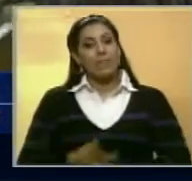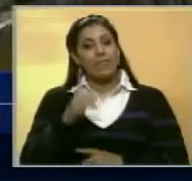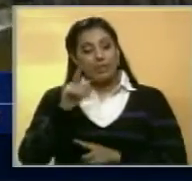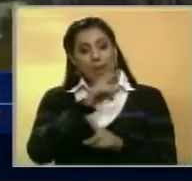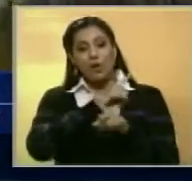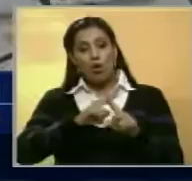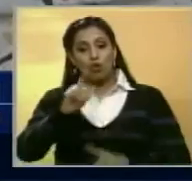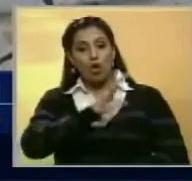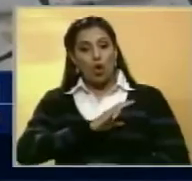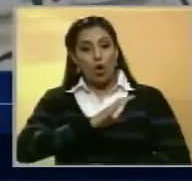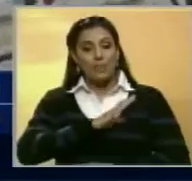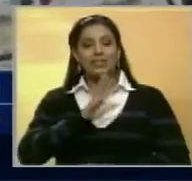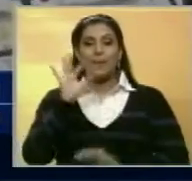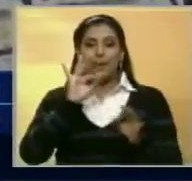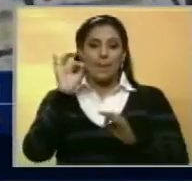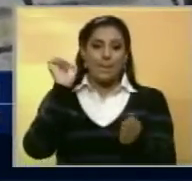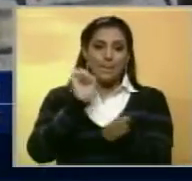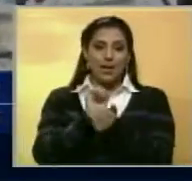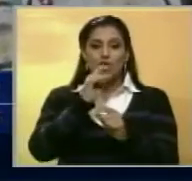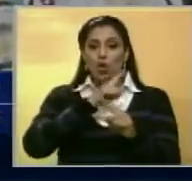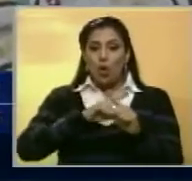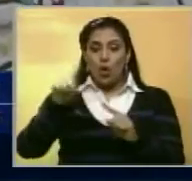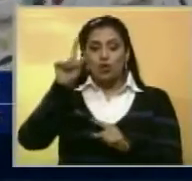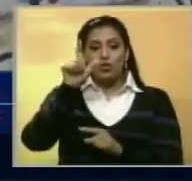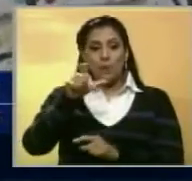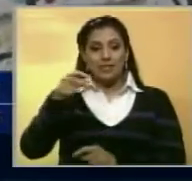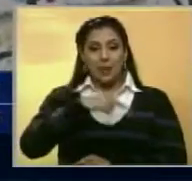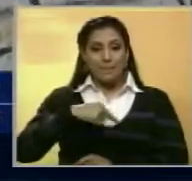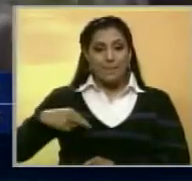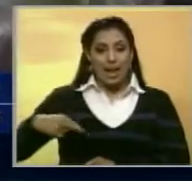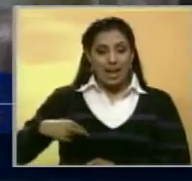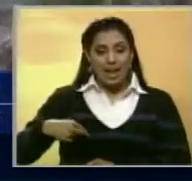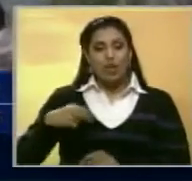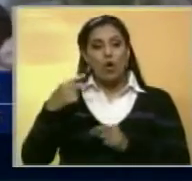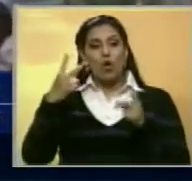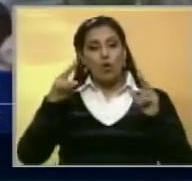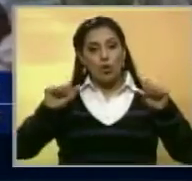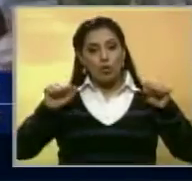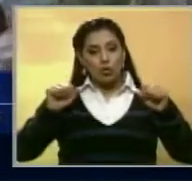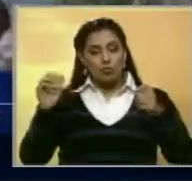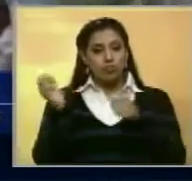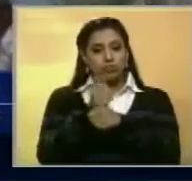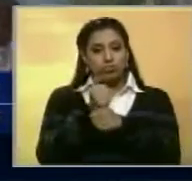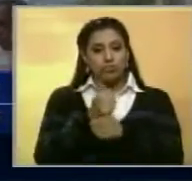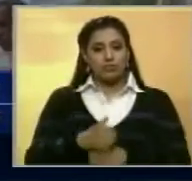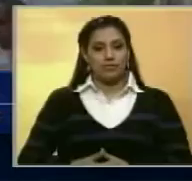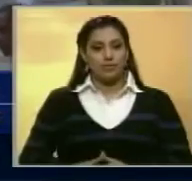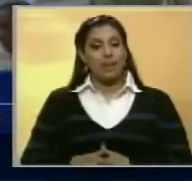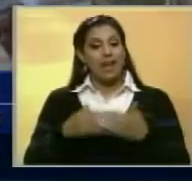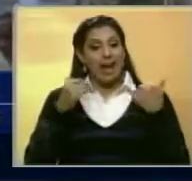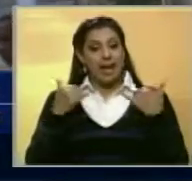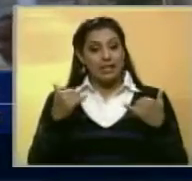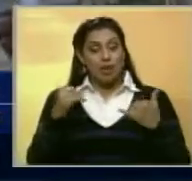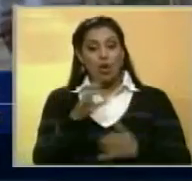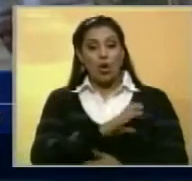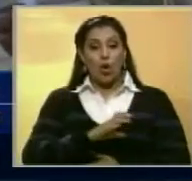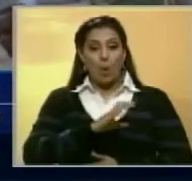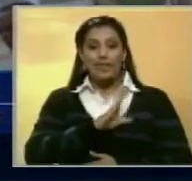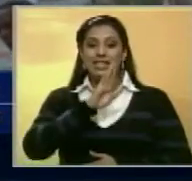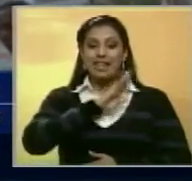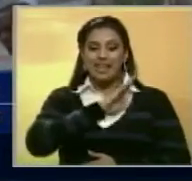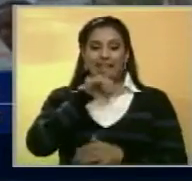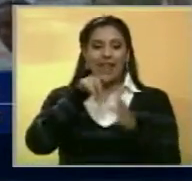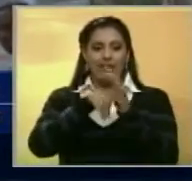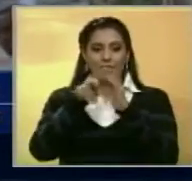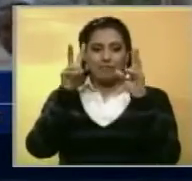También las comisiones lograron capturar a otro de los delincuentes e incautaron dos motocicletas que portaban. Hasta ahora las comisiones se encuentran